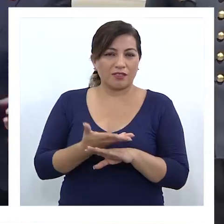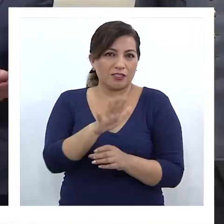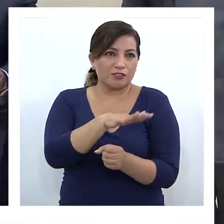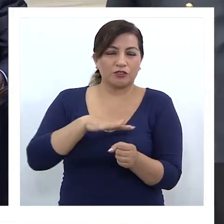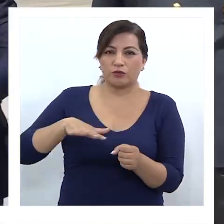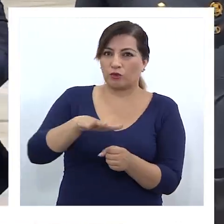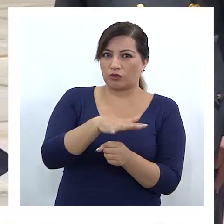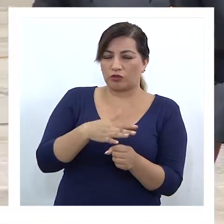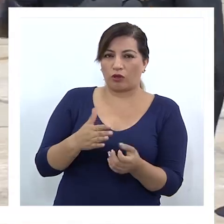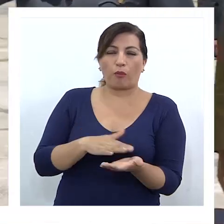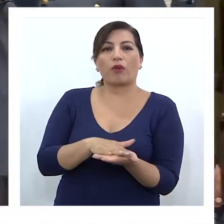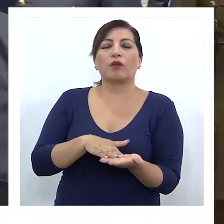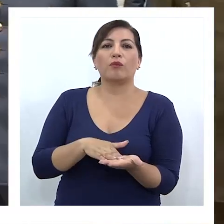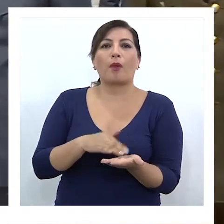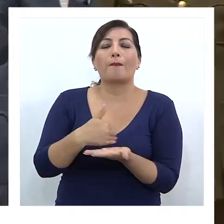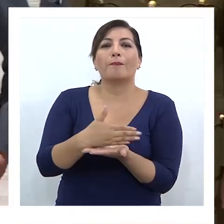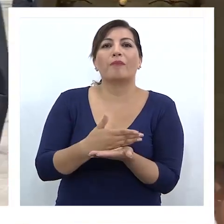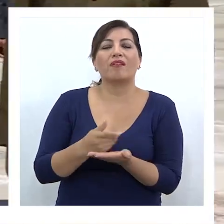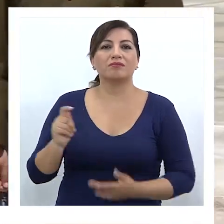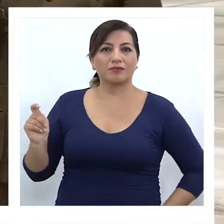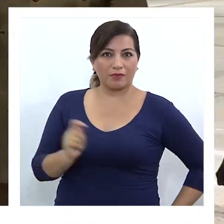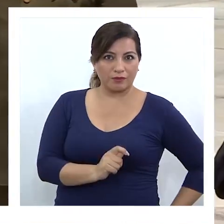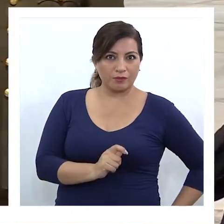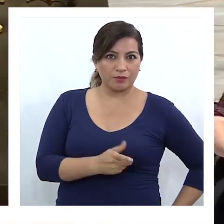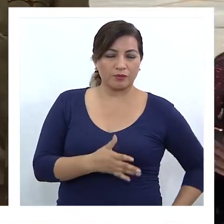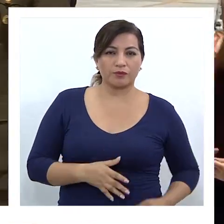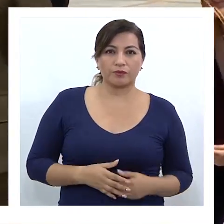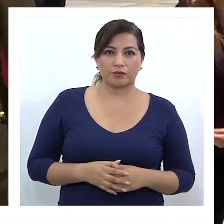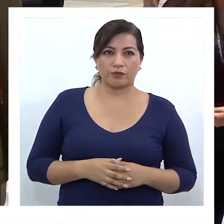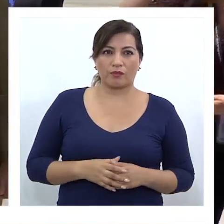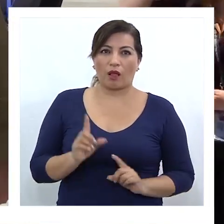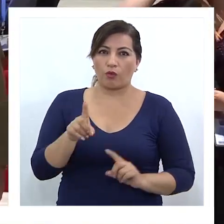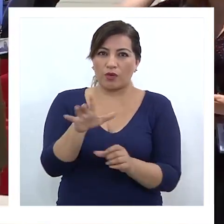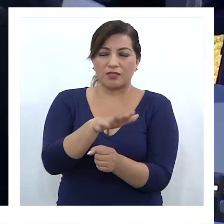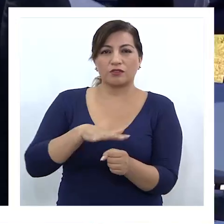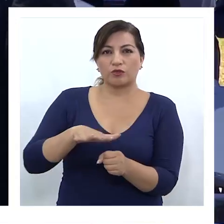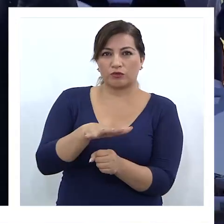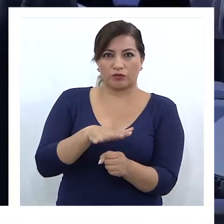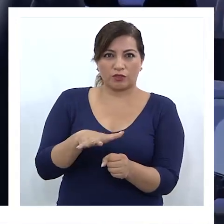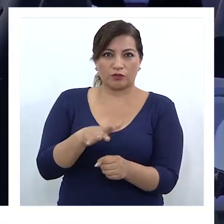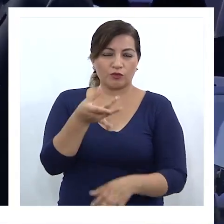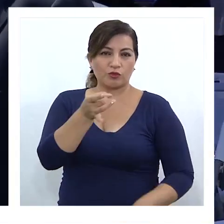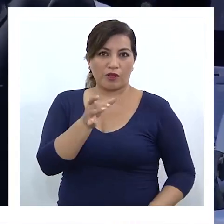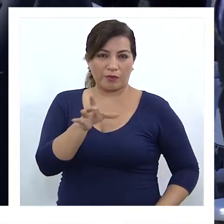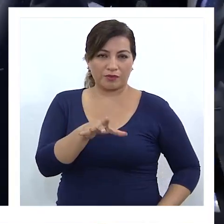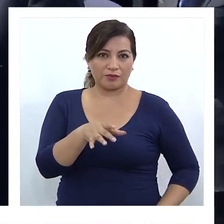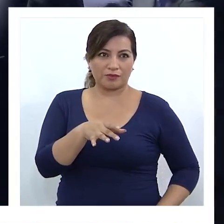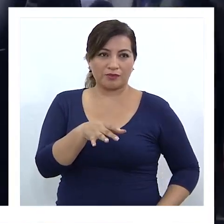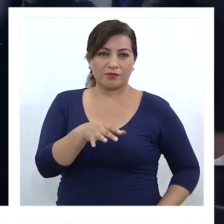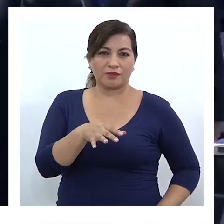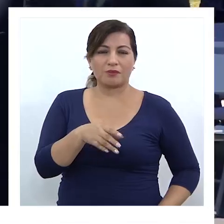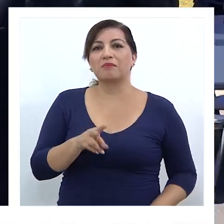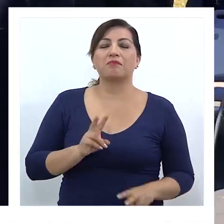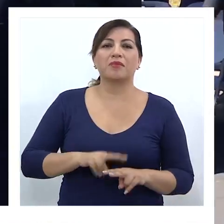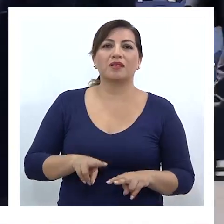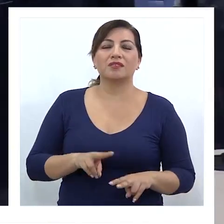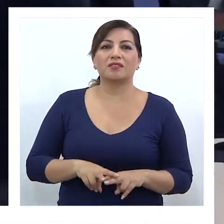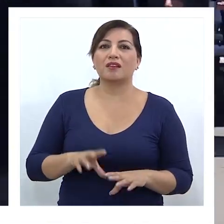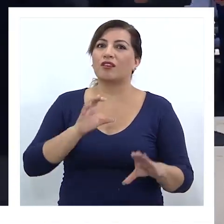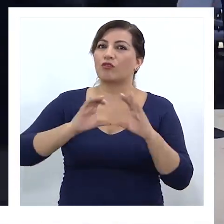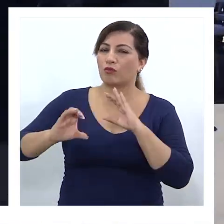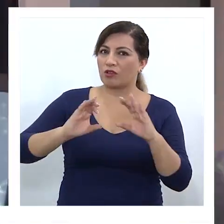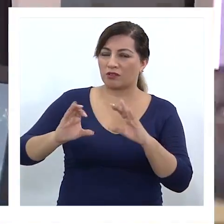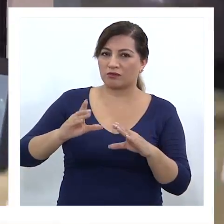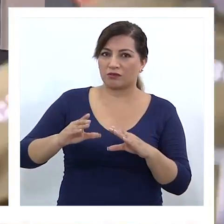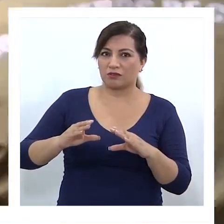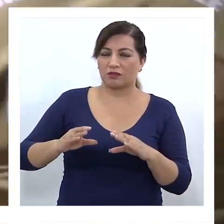como lo que sucedió en el plan Tarapacá, aquí en la región, situaciones solo para poder llegar a la comunidad comunicacionalmente, pero